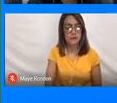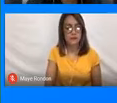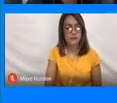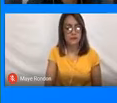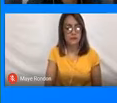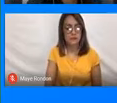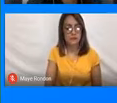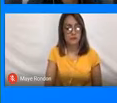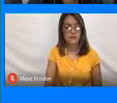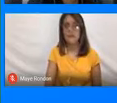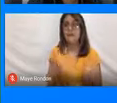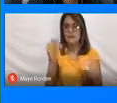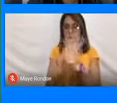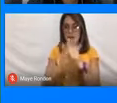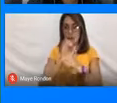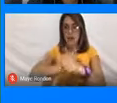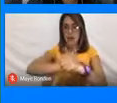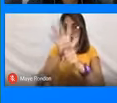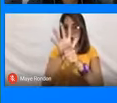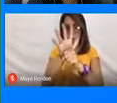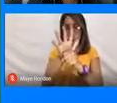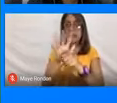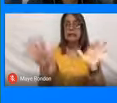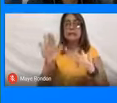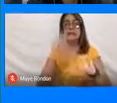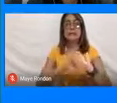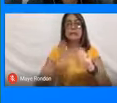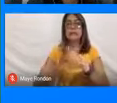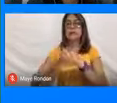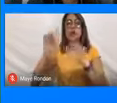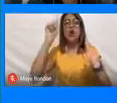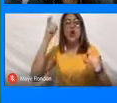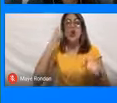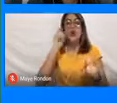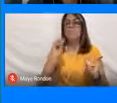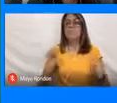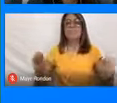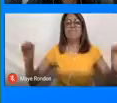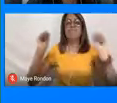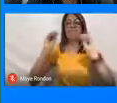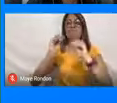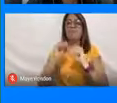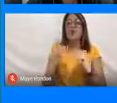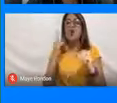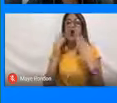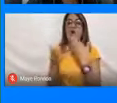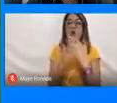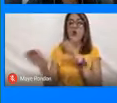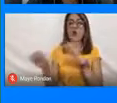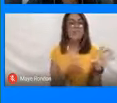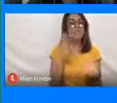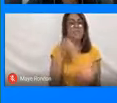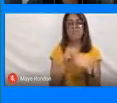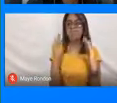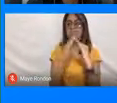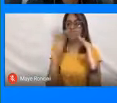pandemia obligaba a los gobiernos a que nos digan y nos den lineamientos de comportamiento para